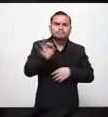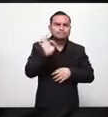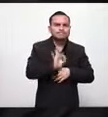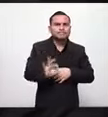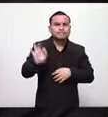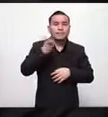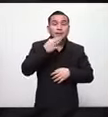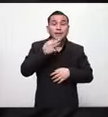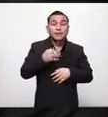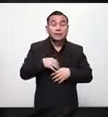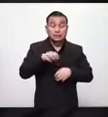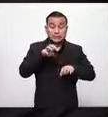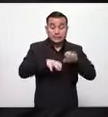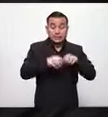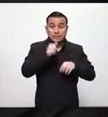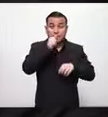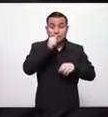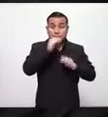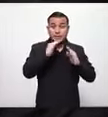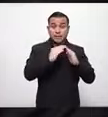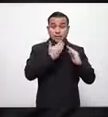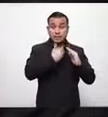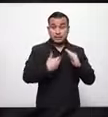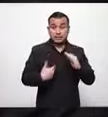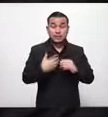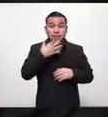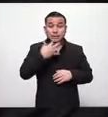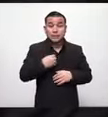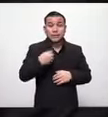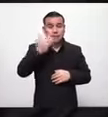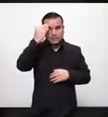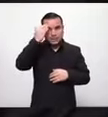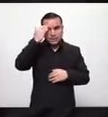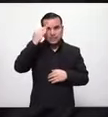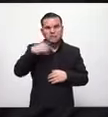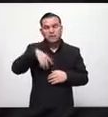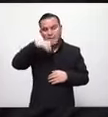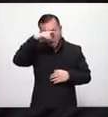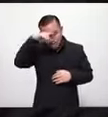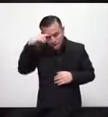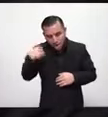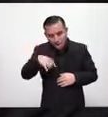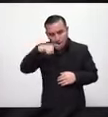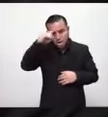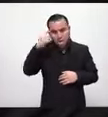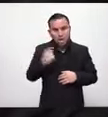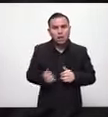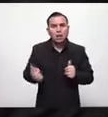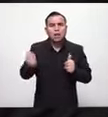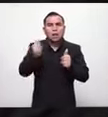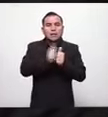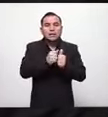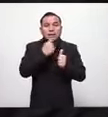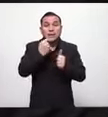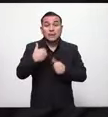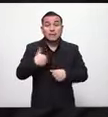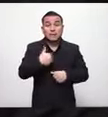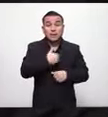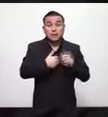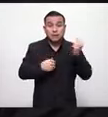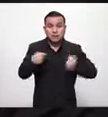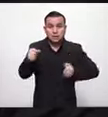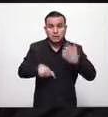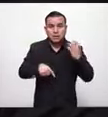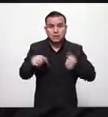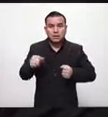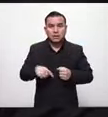yo señor secretario privado usted sabe que he estado trabajando de la mano con el ministro de agricultura el cual